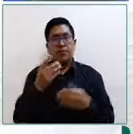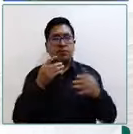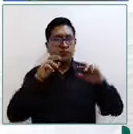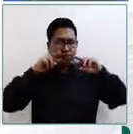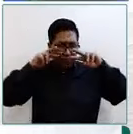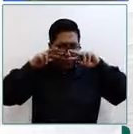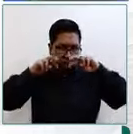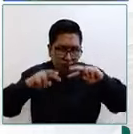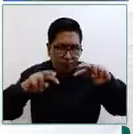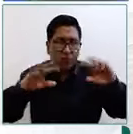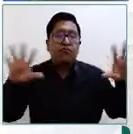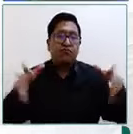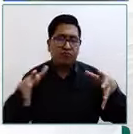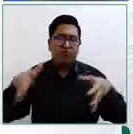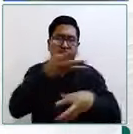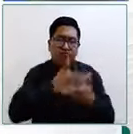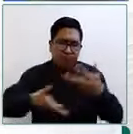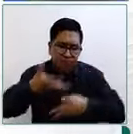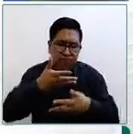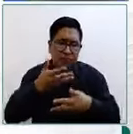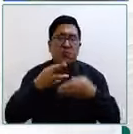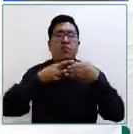esta submesa, se dio ya hace,